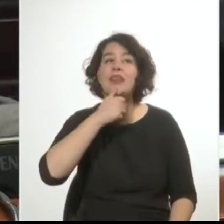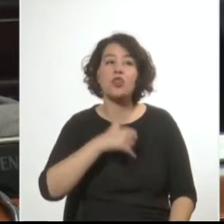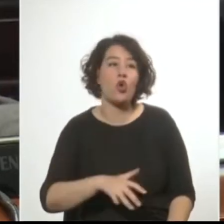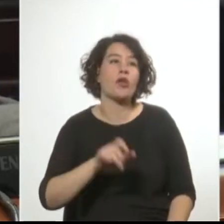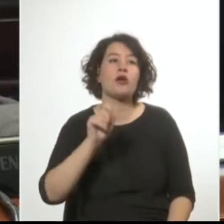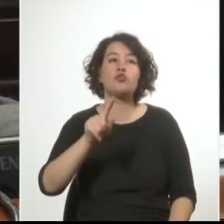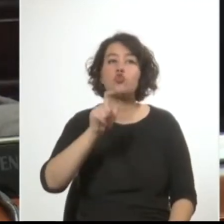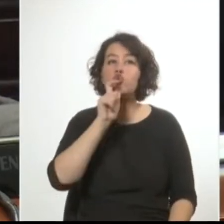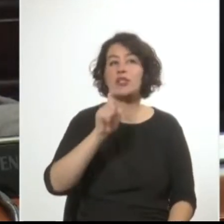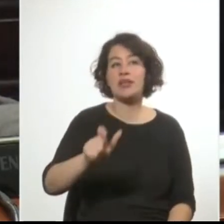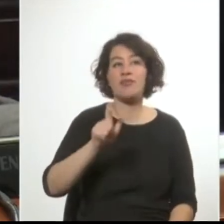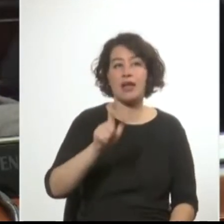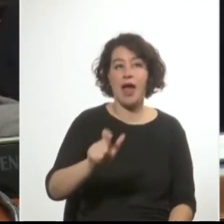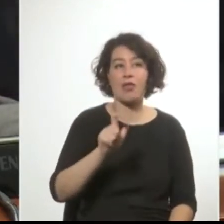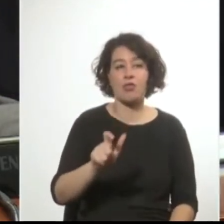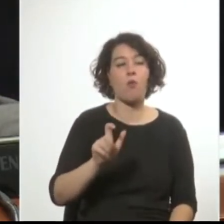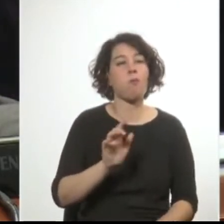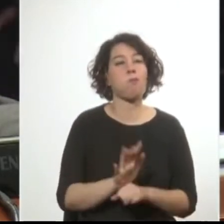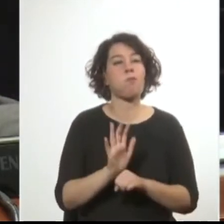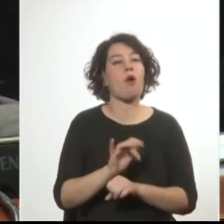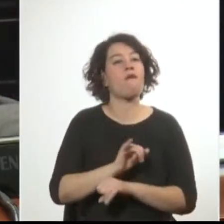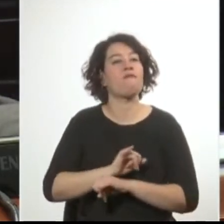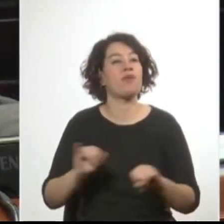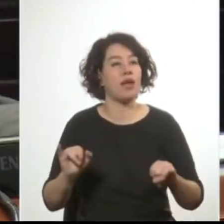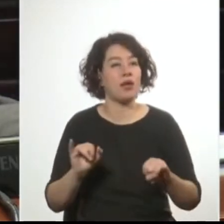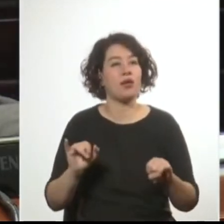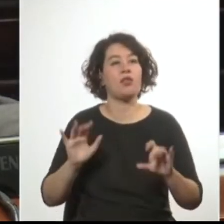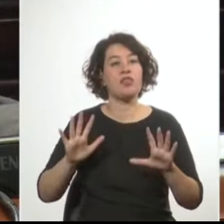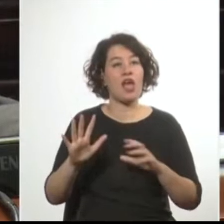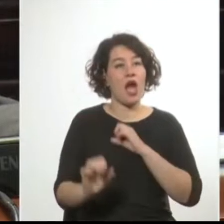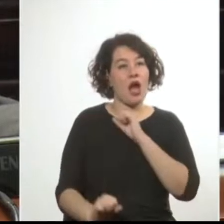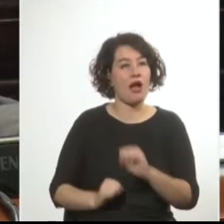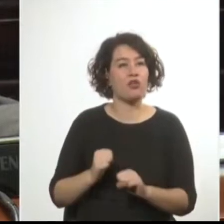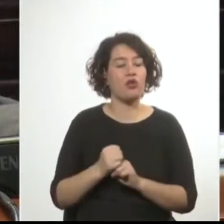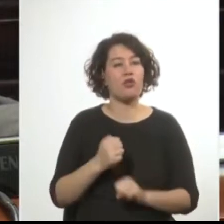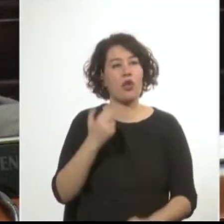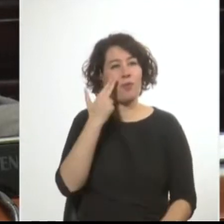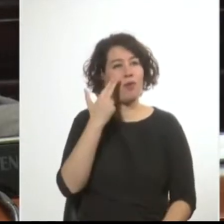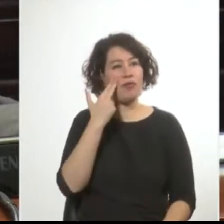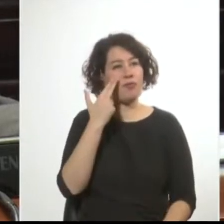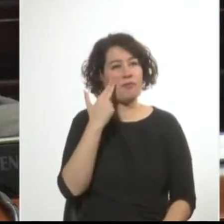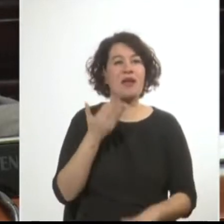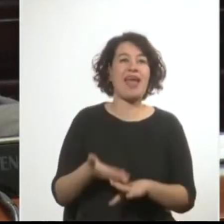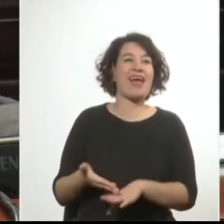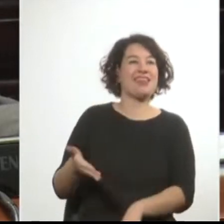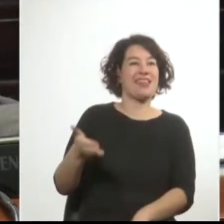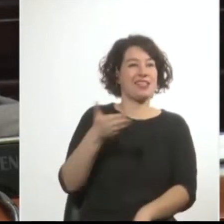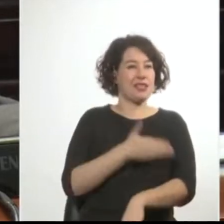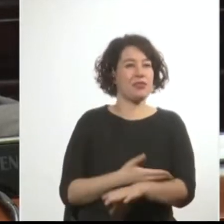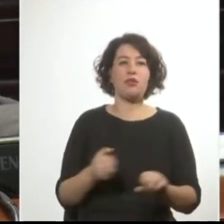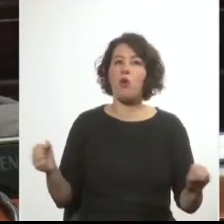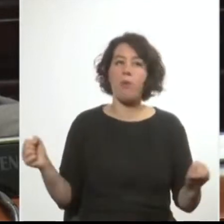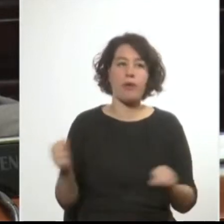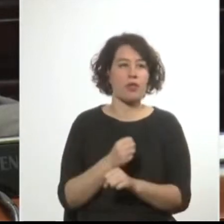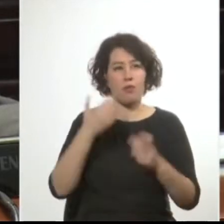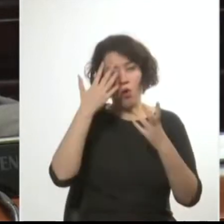significado como culminación de una década conflictiva y como antecedente que no podemos